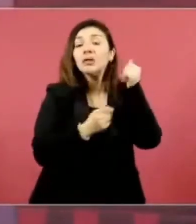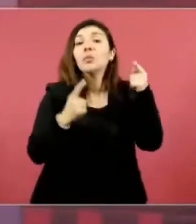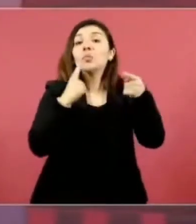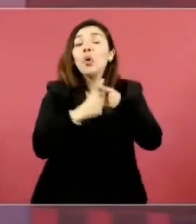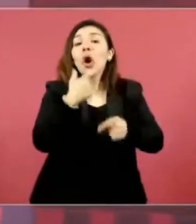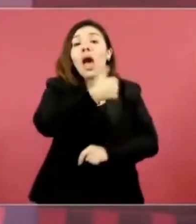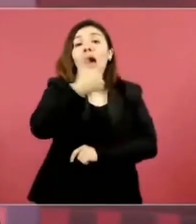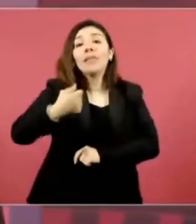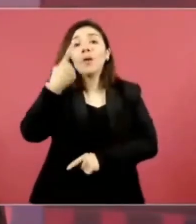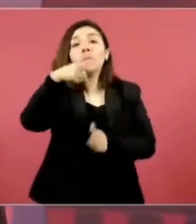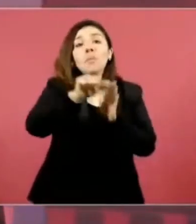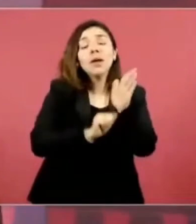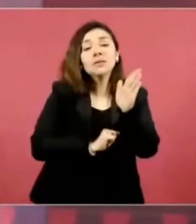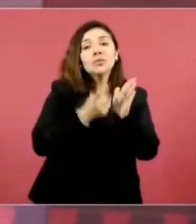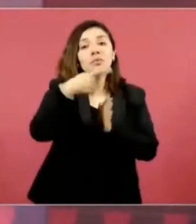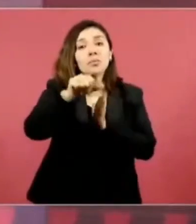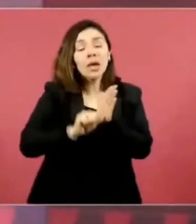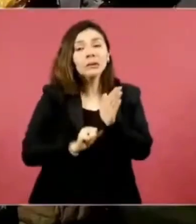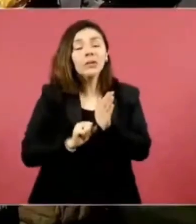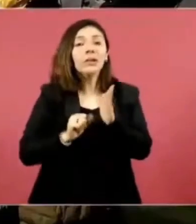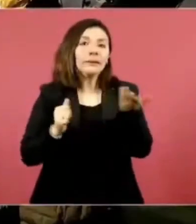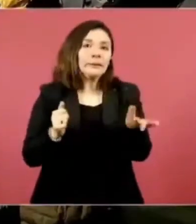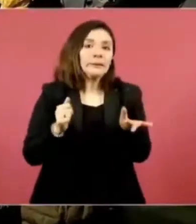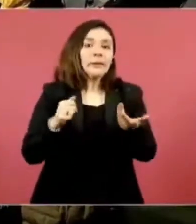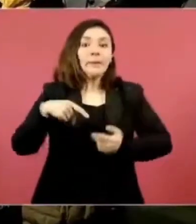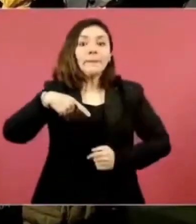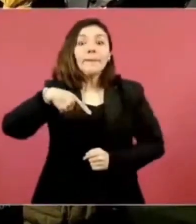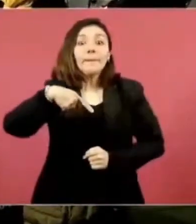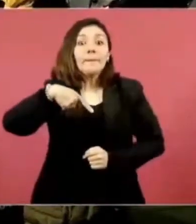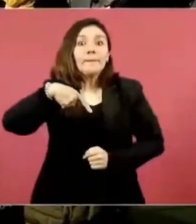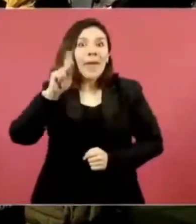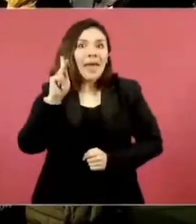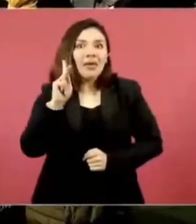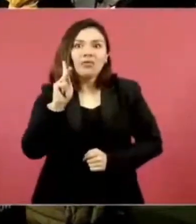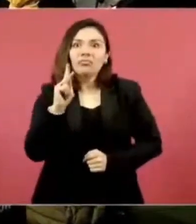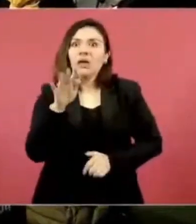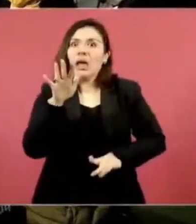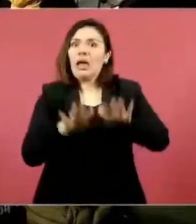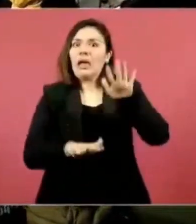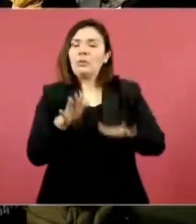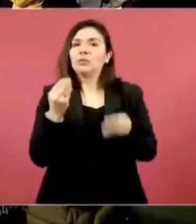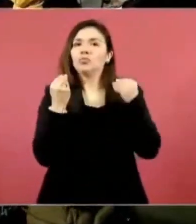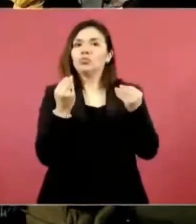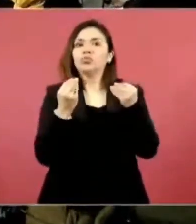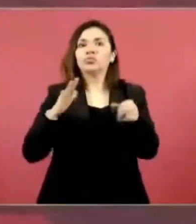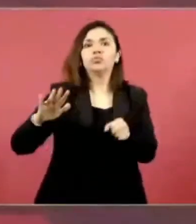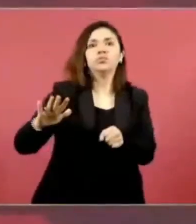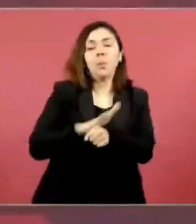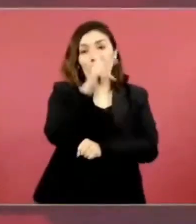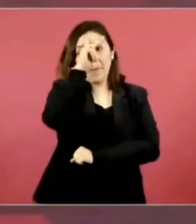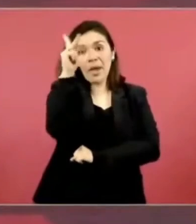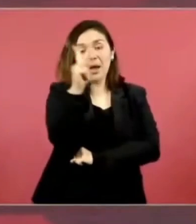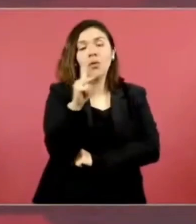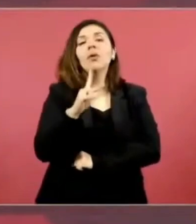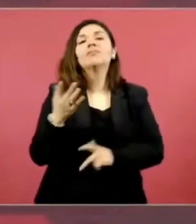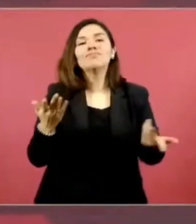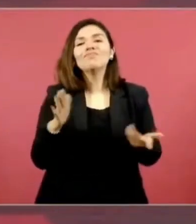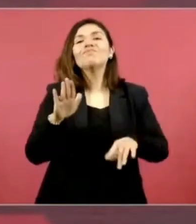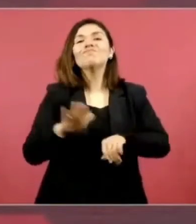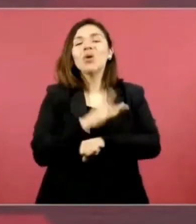sin embargo son rebasados porque también